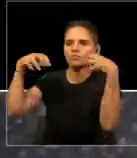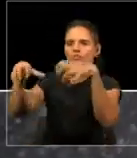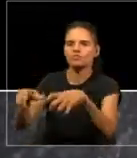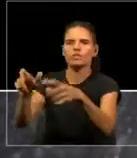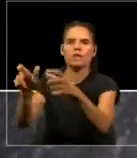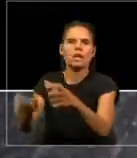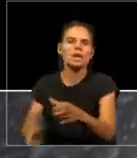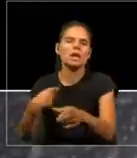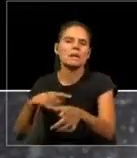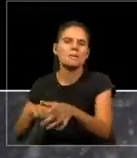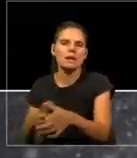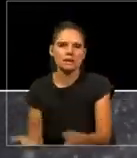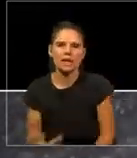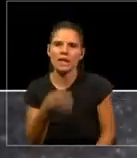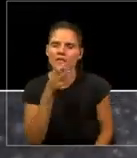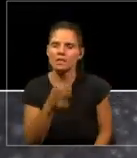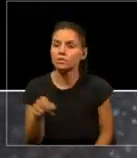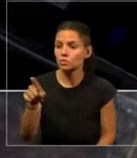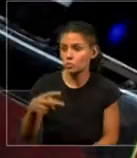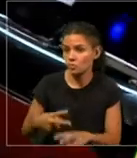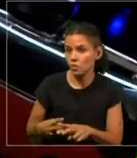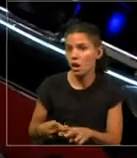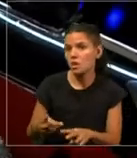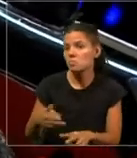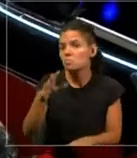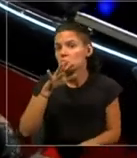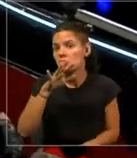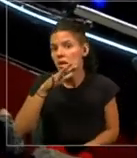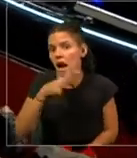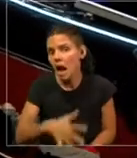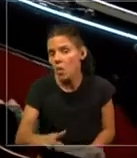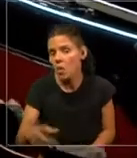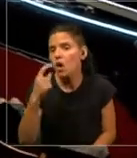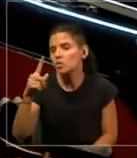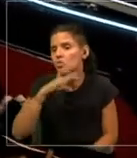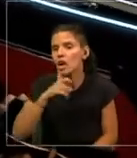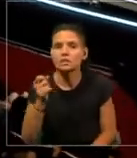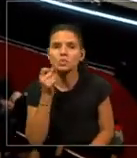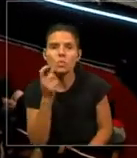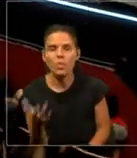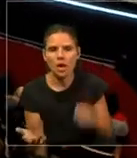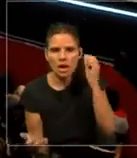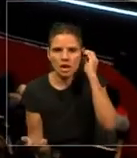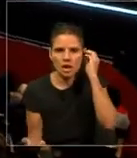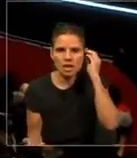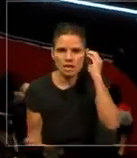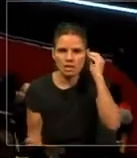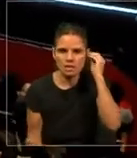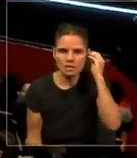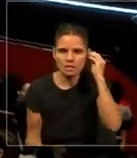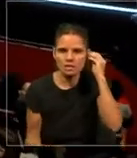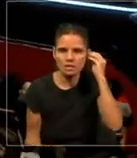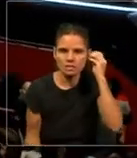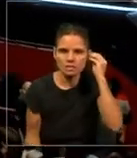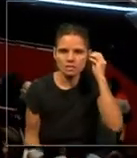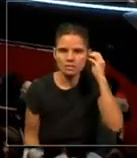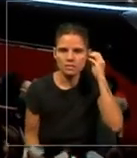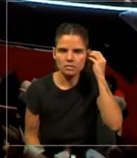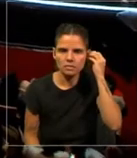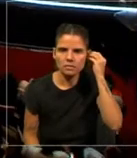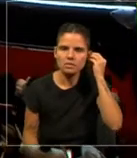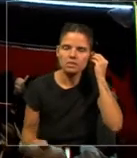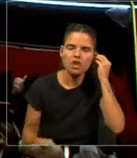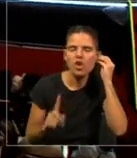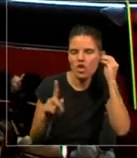vos vas a usar tal cantidad de agua y no va a depender de nosotros que vamos a decir, no, pero a ver, usamos un poquito